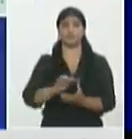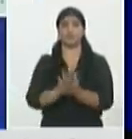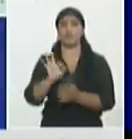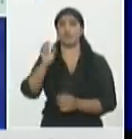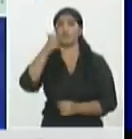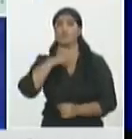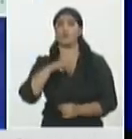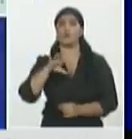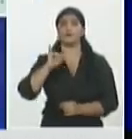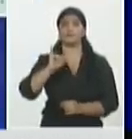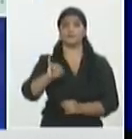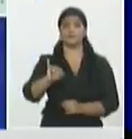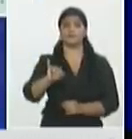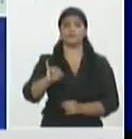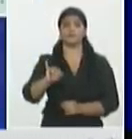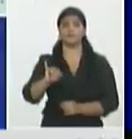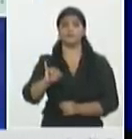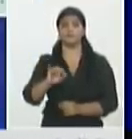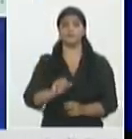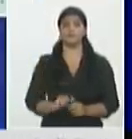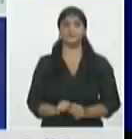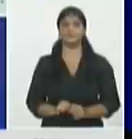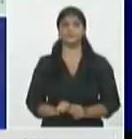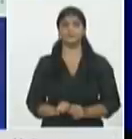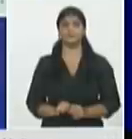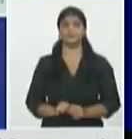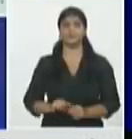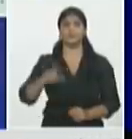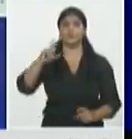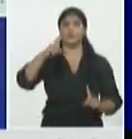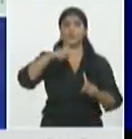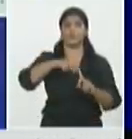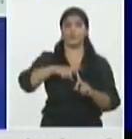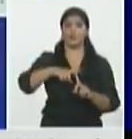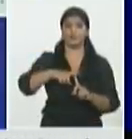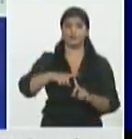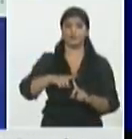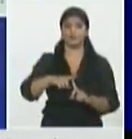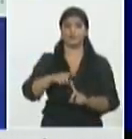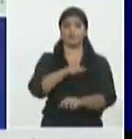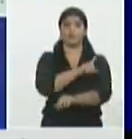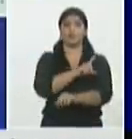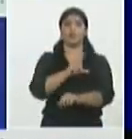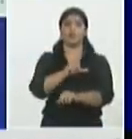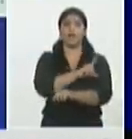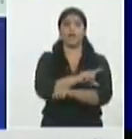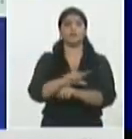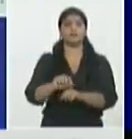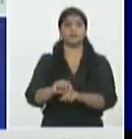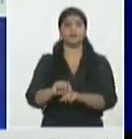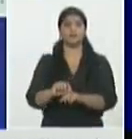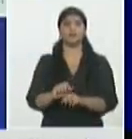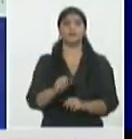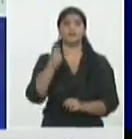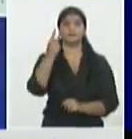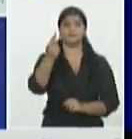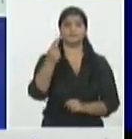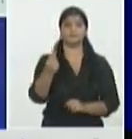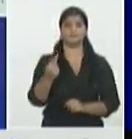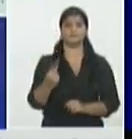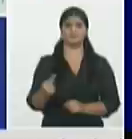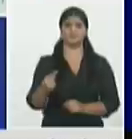Cueto Antilla Cacocún Ibarra y Freire uno cada uno Granma también